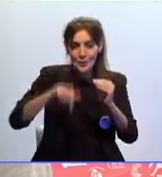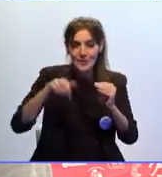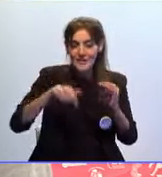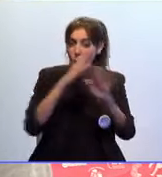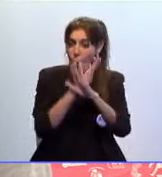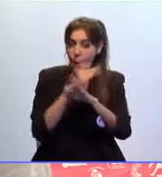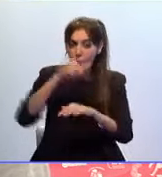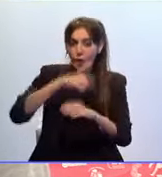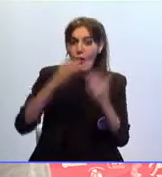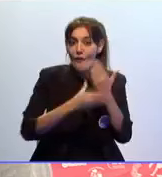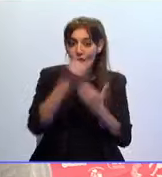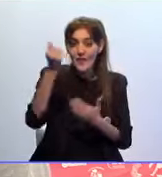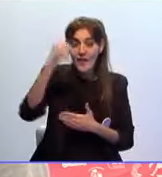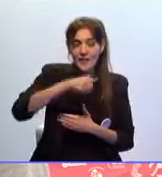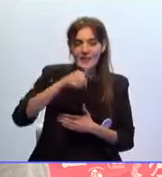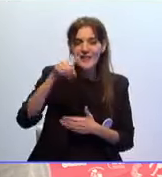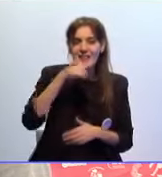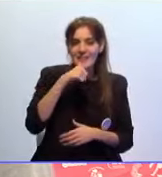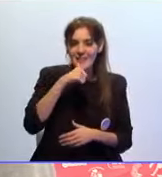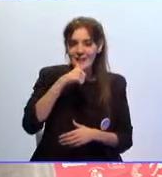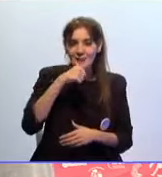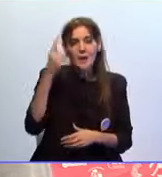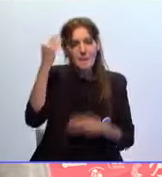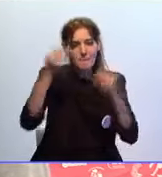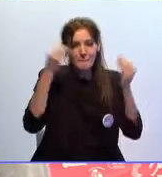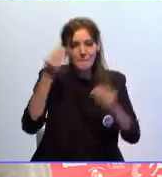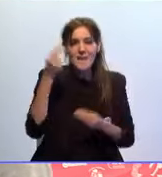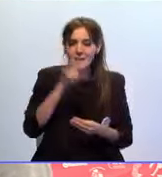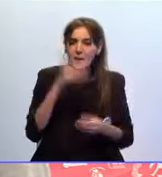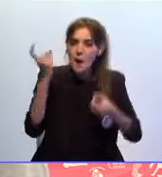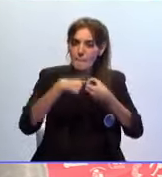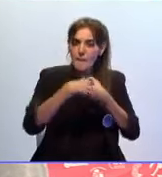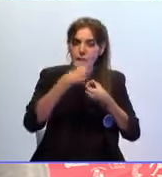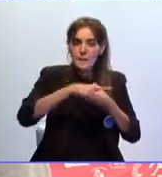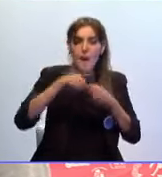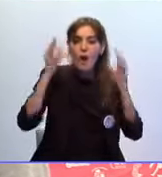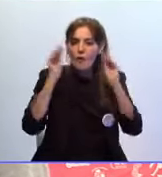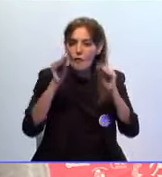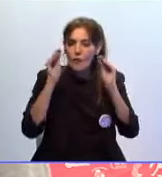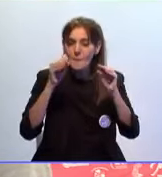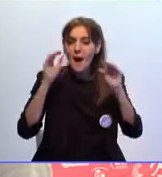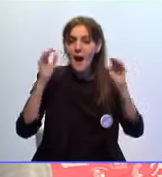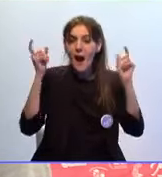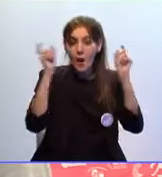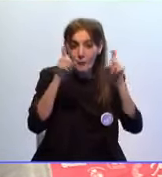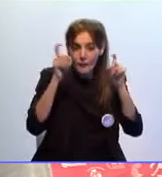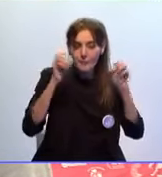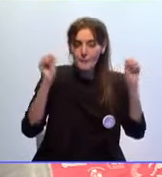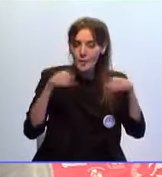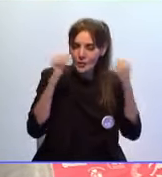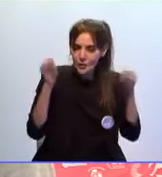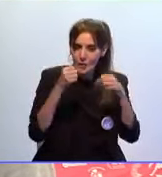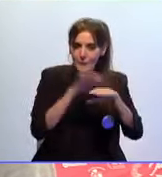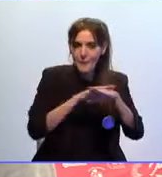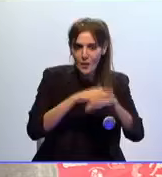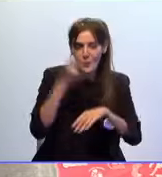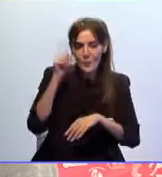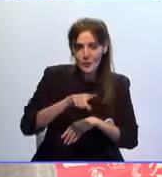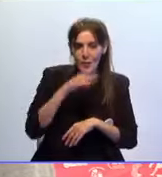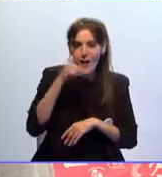creído la Federación de Ceuta ha creído conveniente formar también a sus monitores en esta nueva modalidad deportiva que está